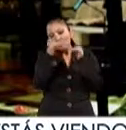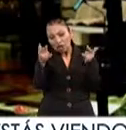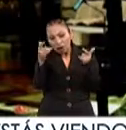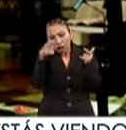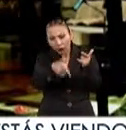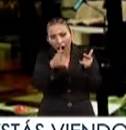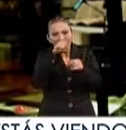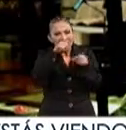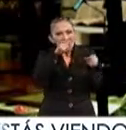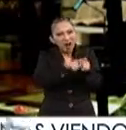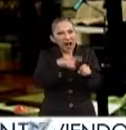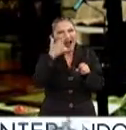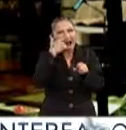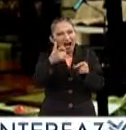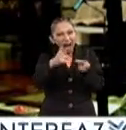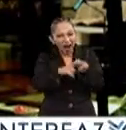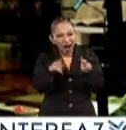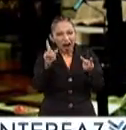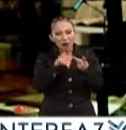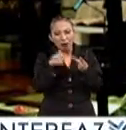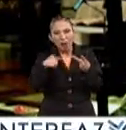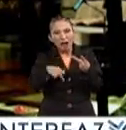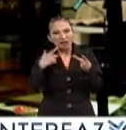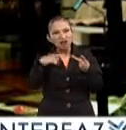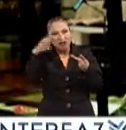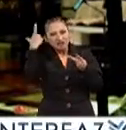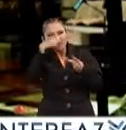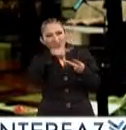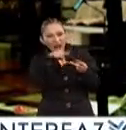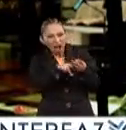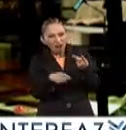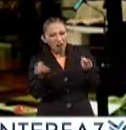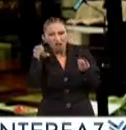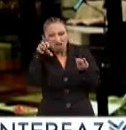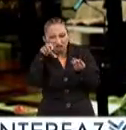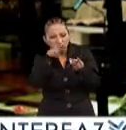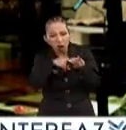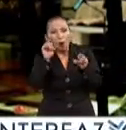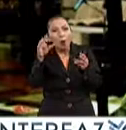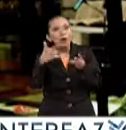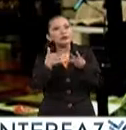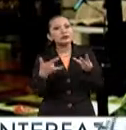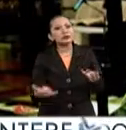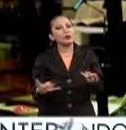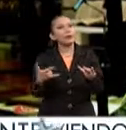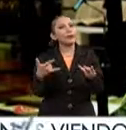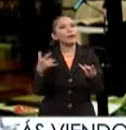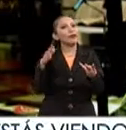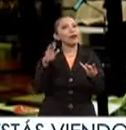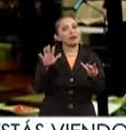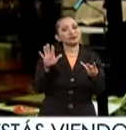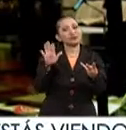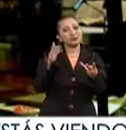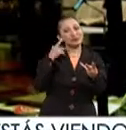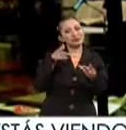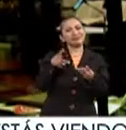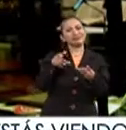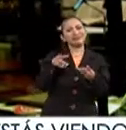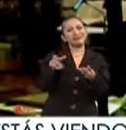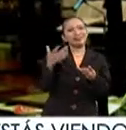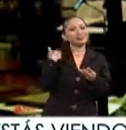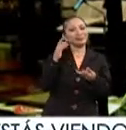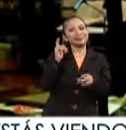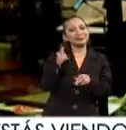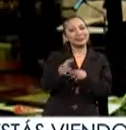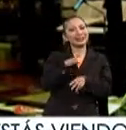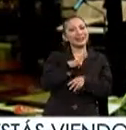animales fantásticos, de personajes monstruosos o historias que obviamente te das cuenta desde el